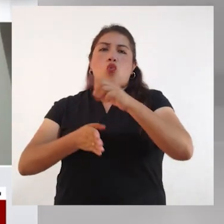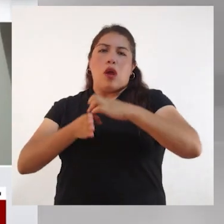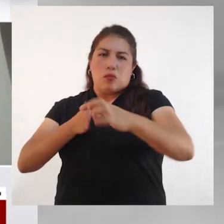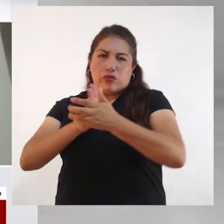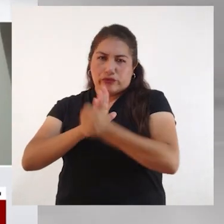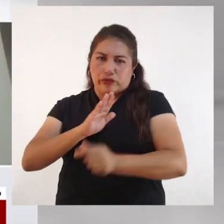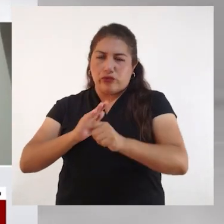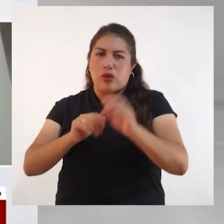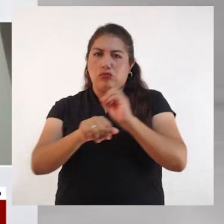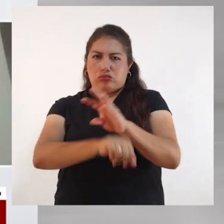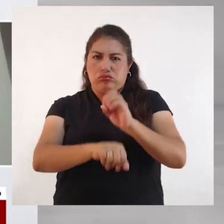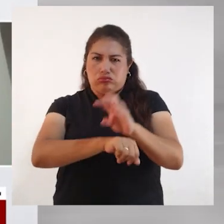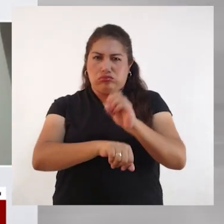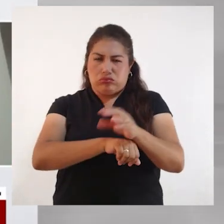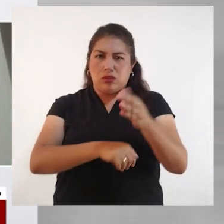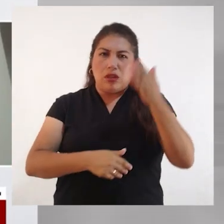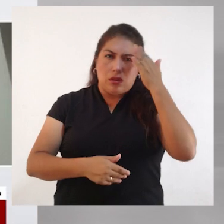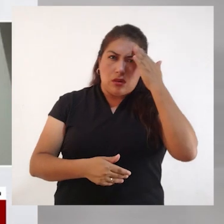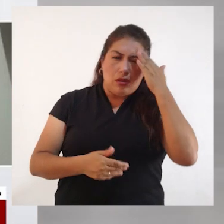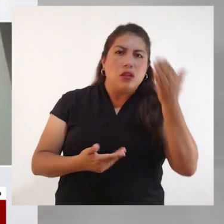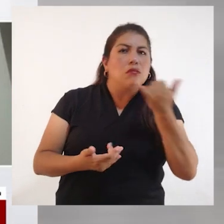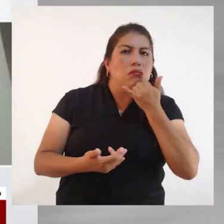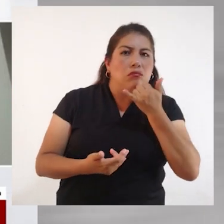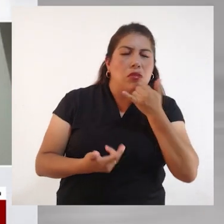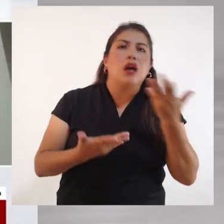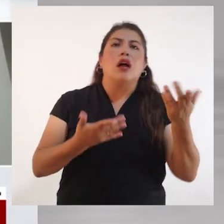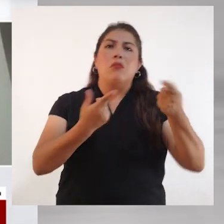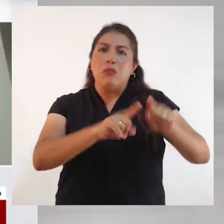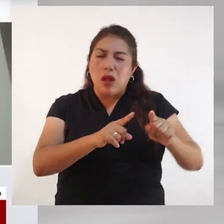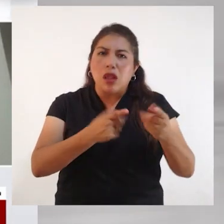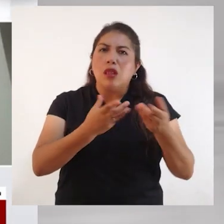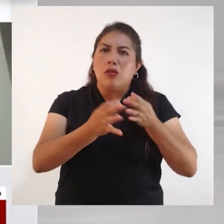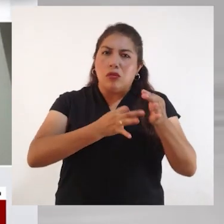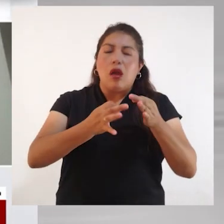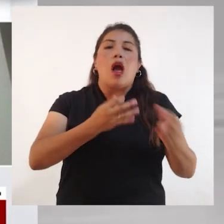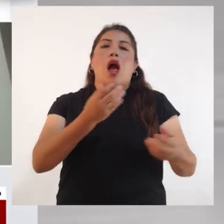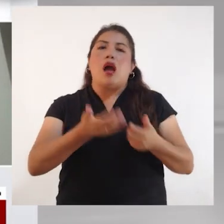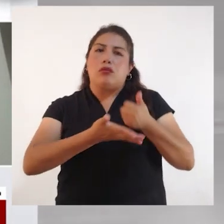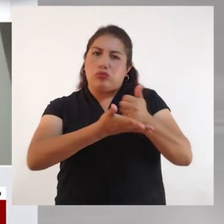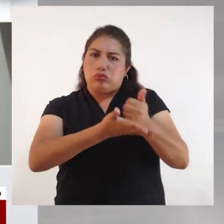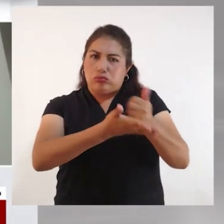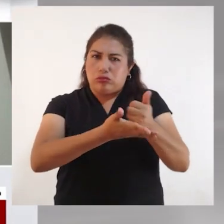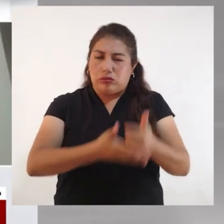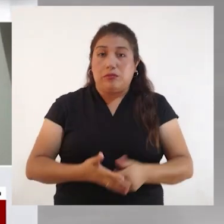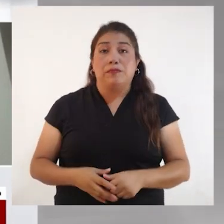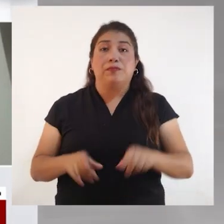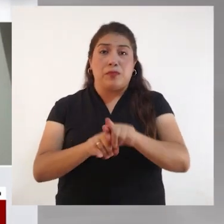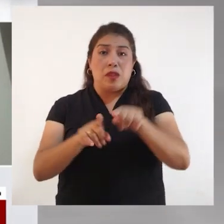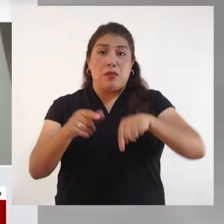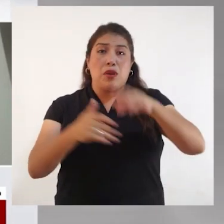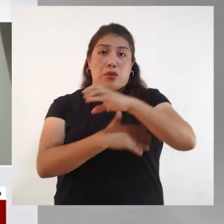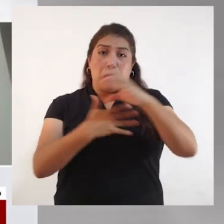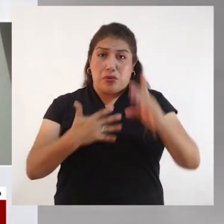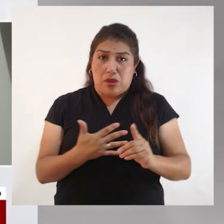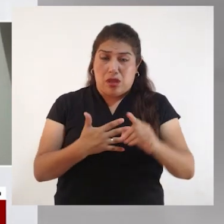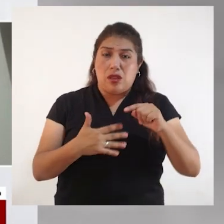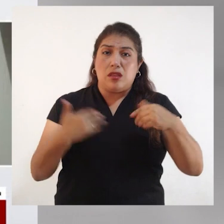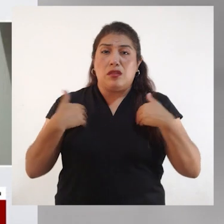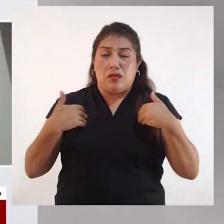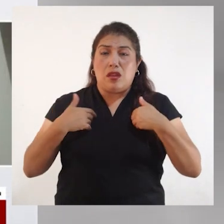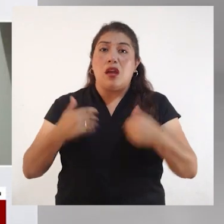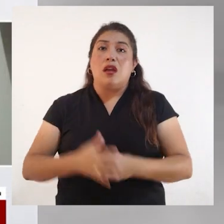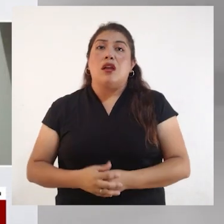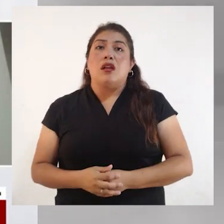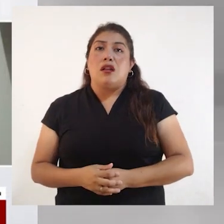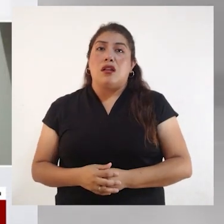por asesores en el CONAVI y se les va a instruir en cómo continuar, ¿no? Y como les decía, CONAVI además tiene